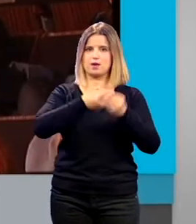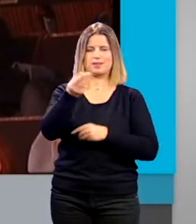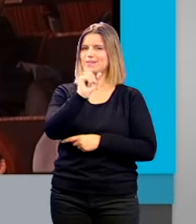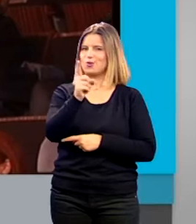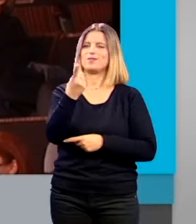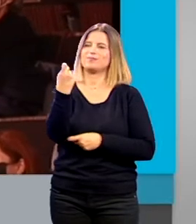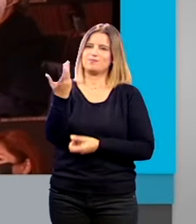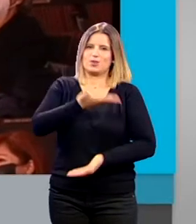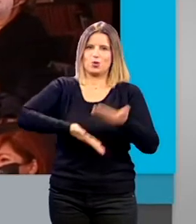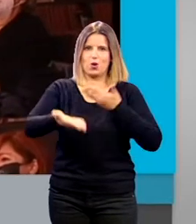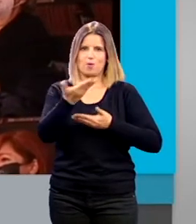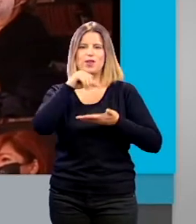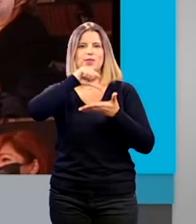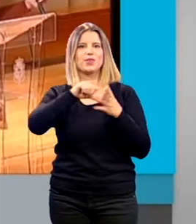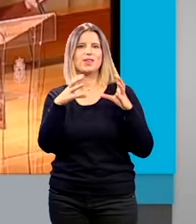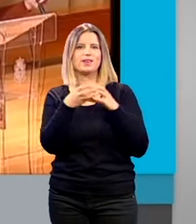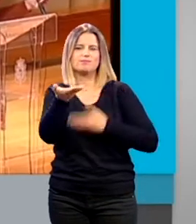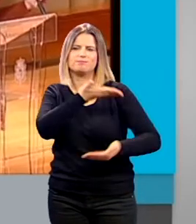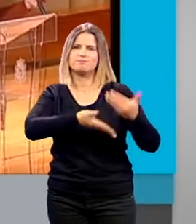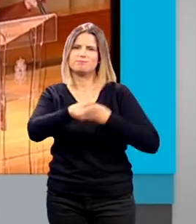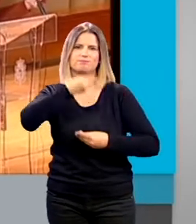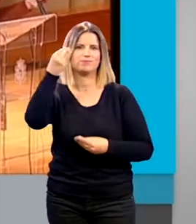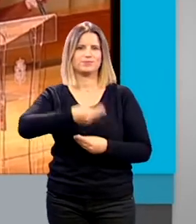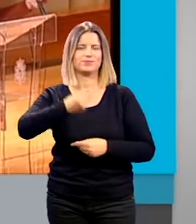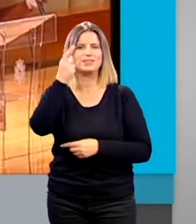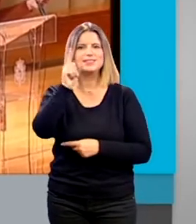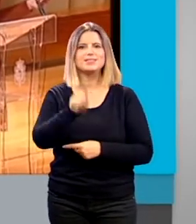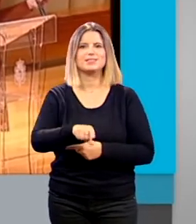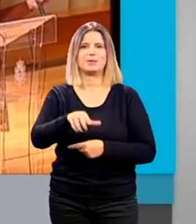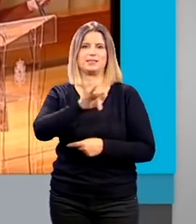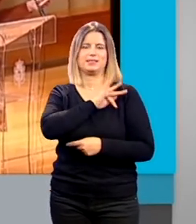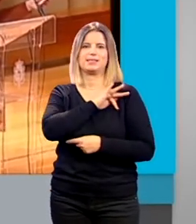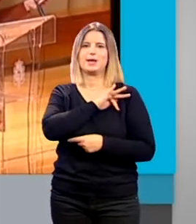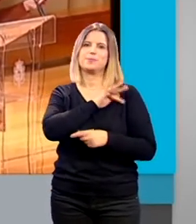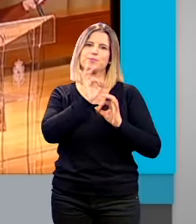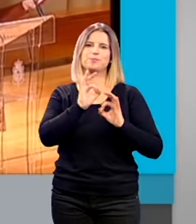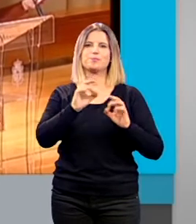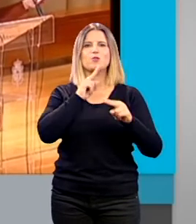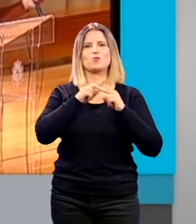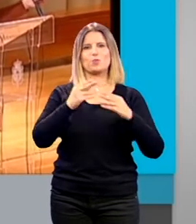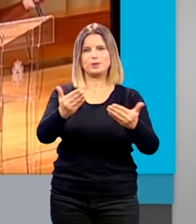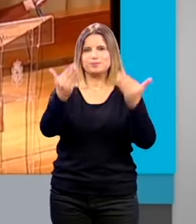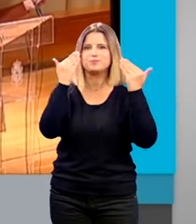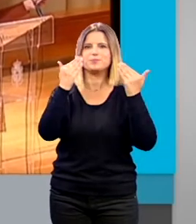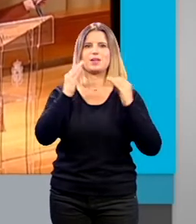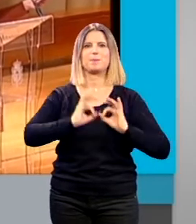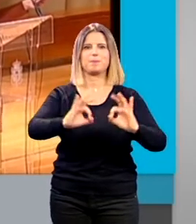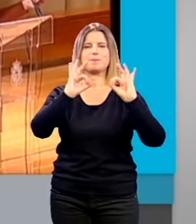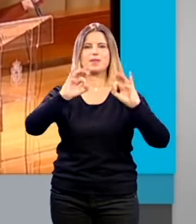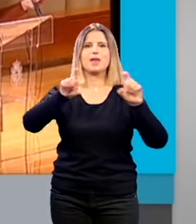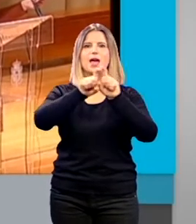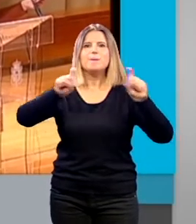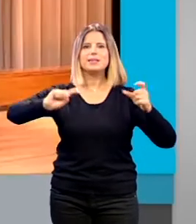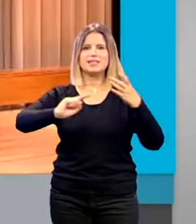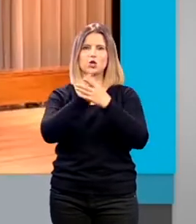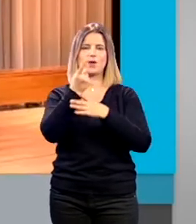y en esta ciudad contamos con unos colaboradores increíbles Además se entregaron tres menciones especiales a la empresa innovadora para el círculo tecnológico